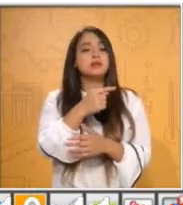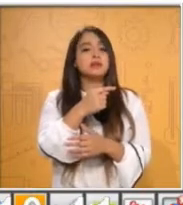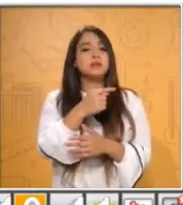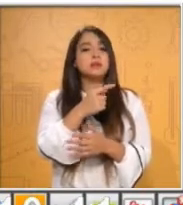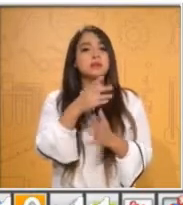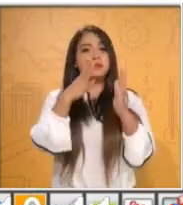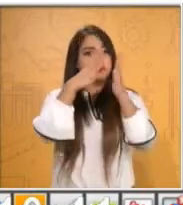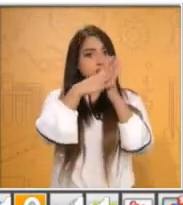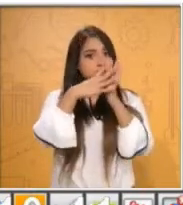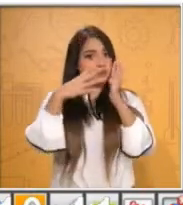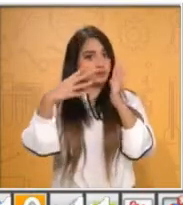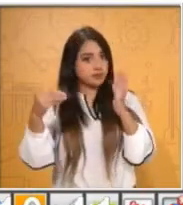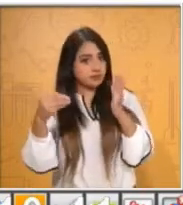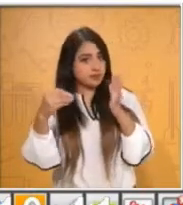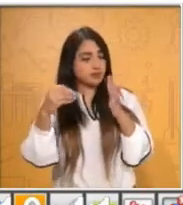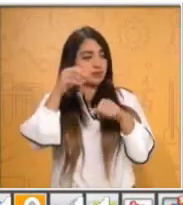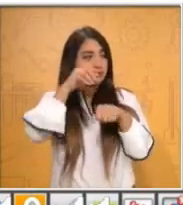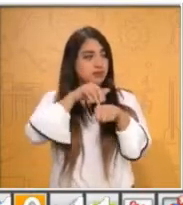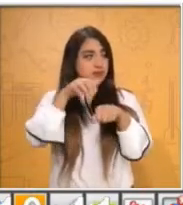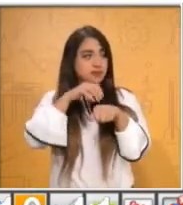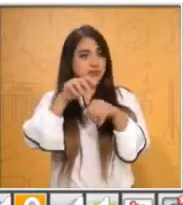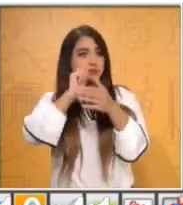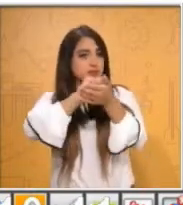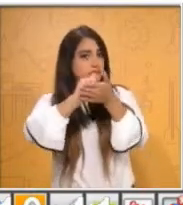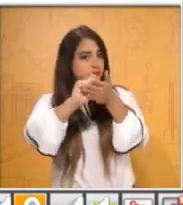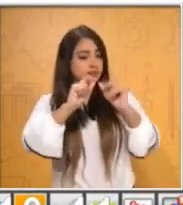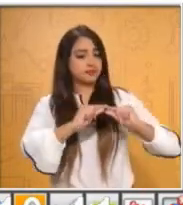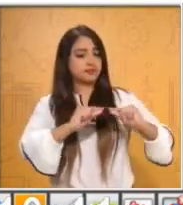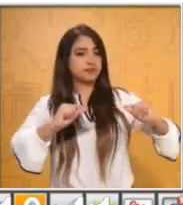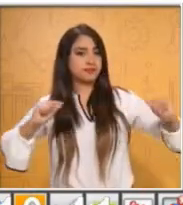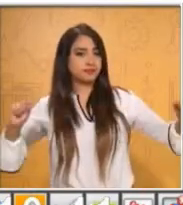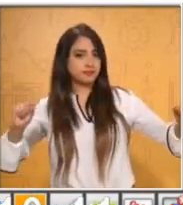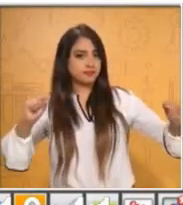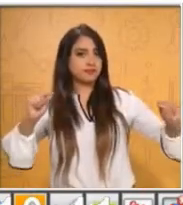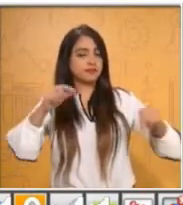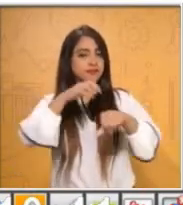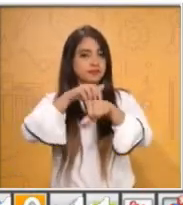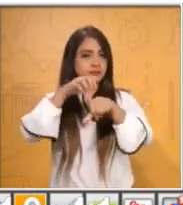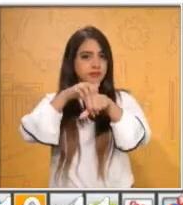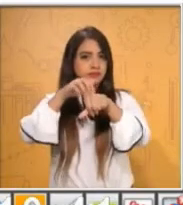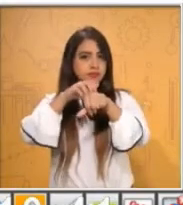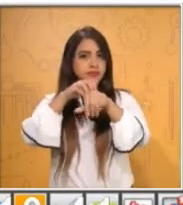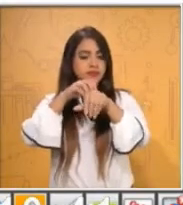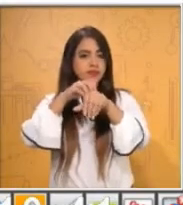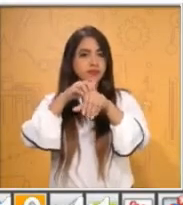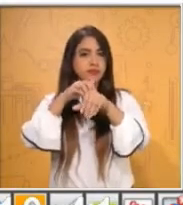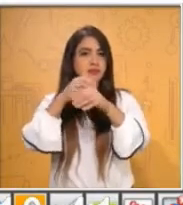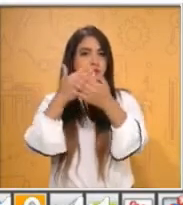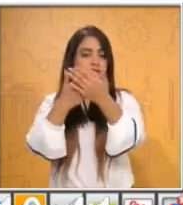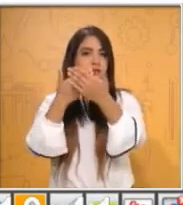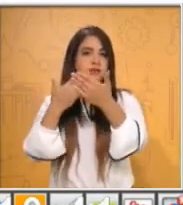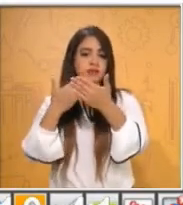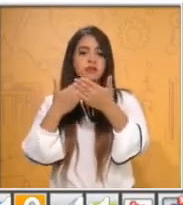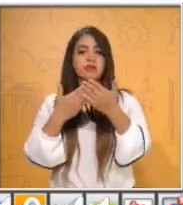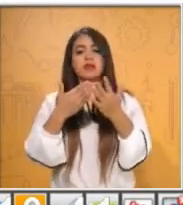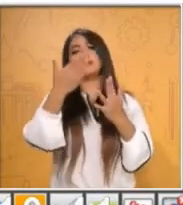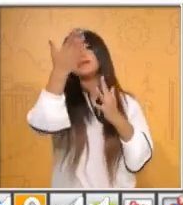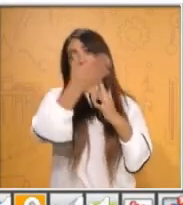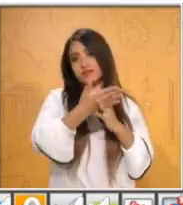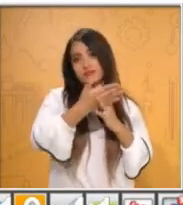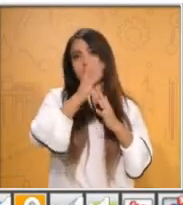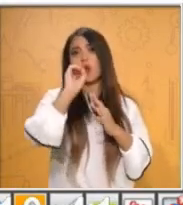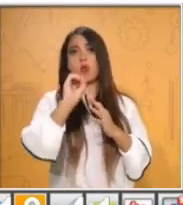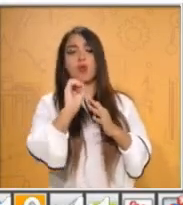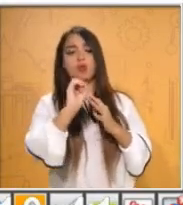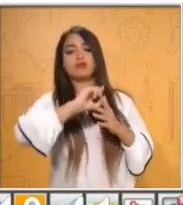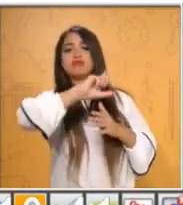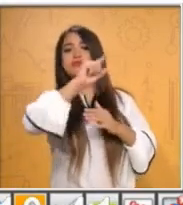los siguientes números y escribe en la línea el número que va ya sea antes, en medio o después de los